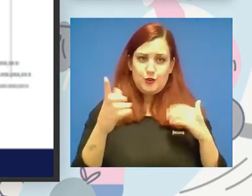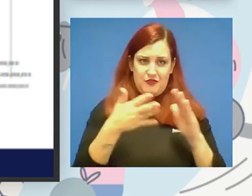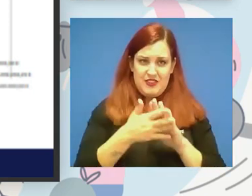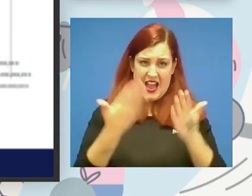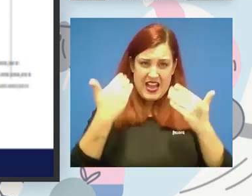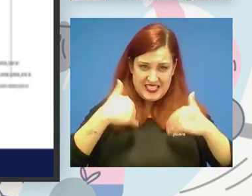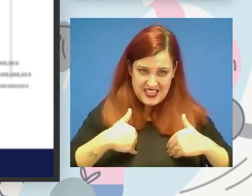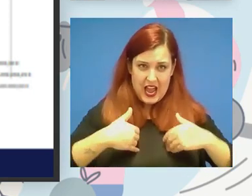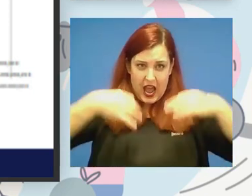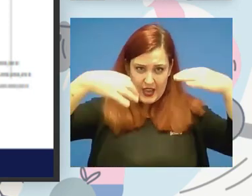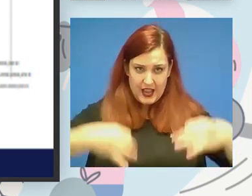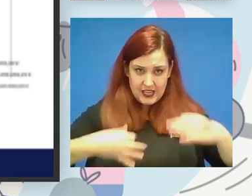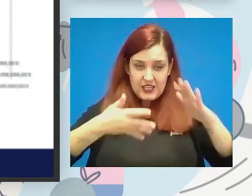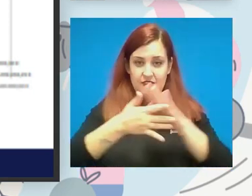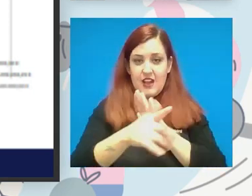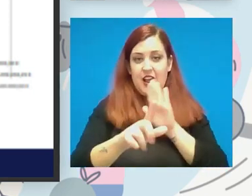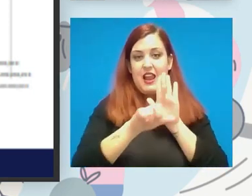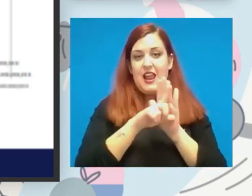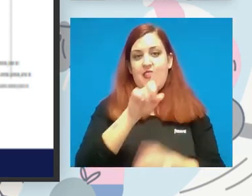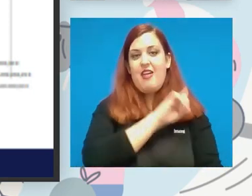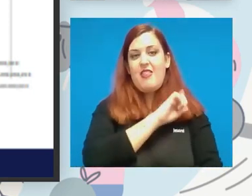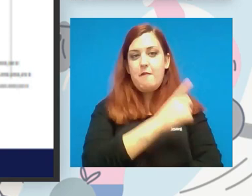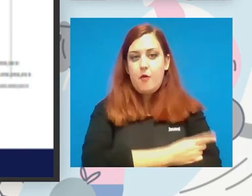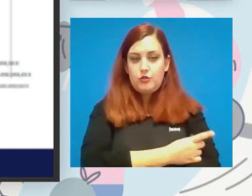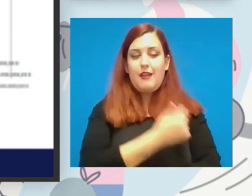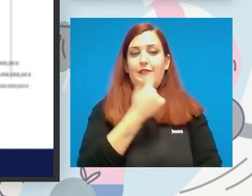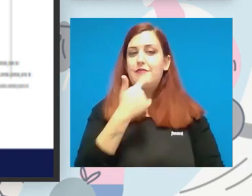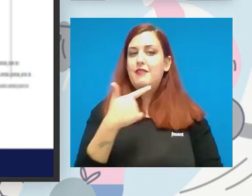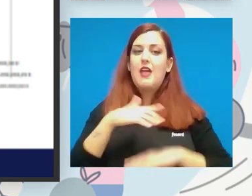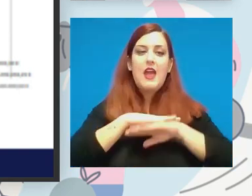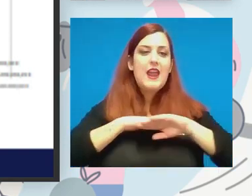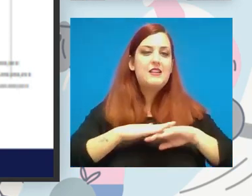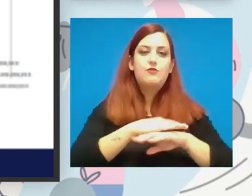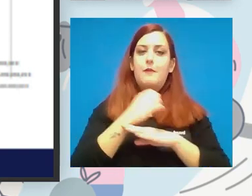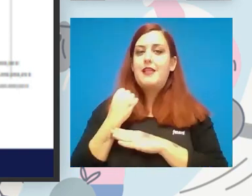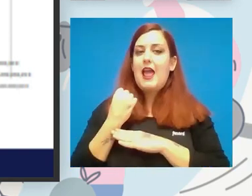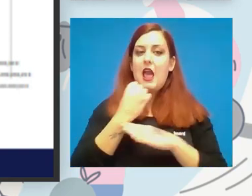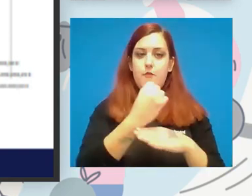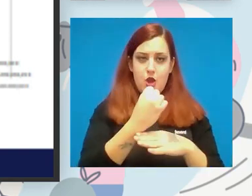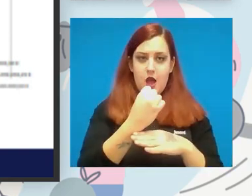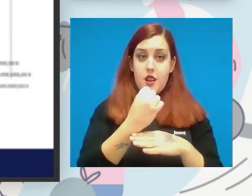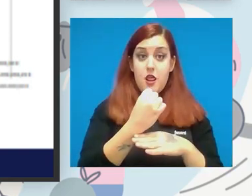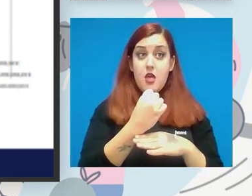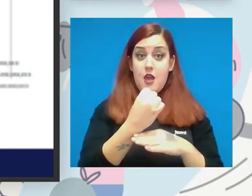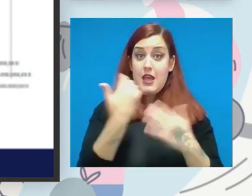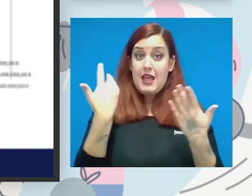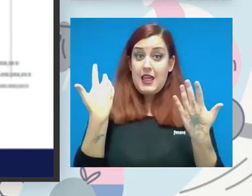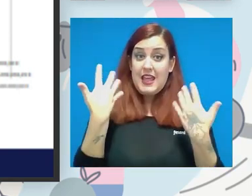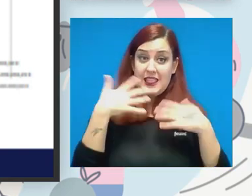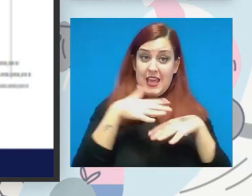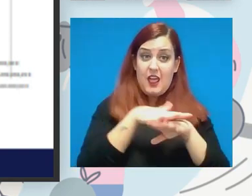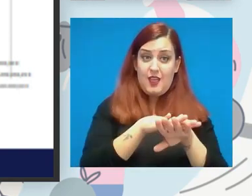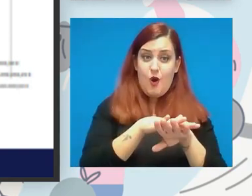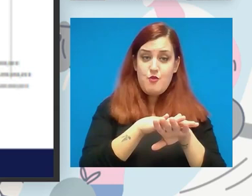la ley del deporte que es de hace dos meses se señale que es fundamental apoyar esa integración que nos está